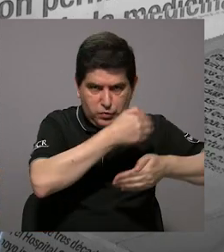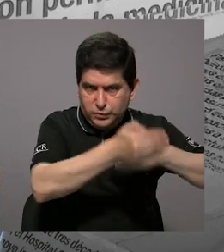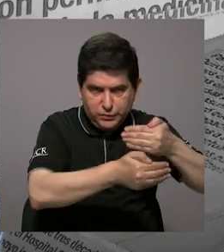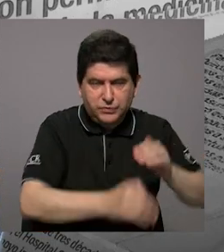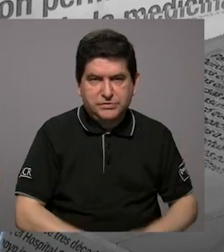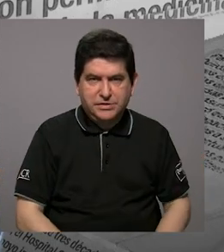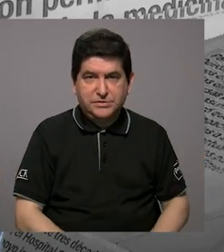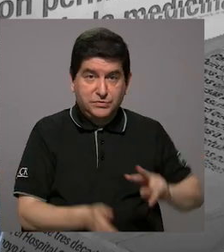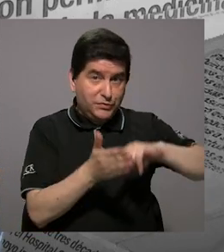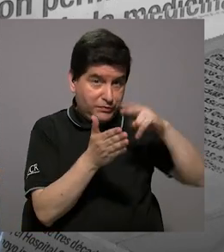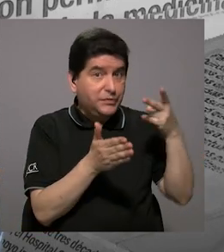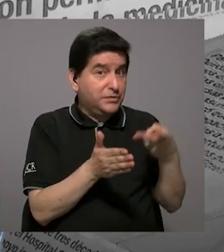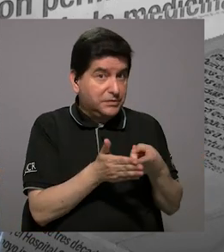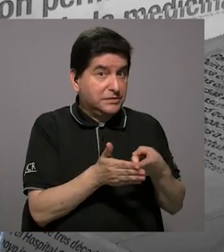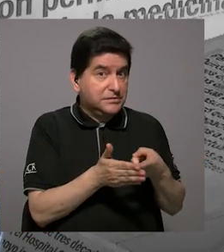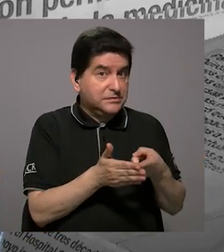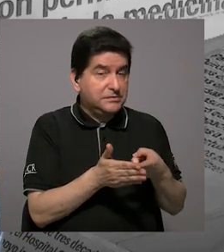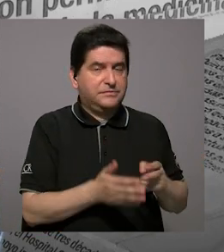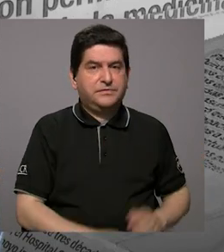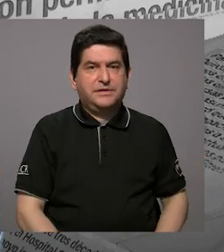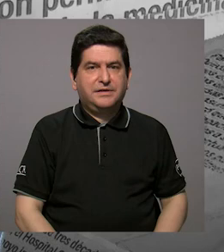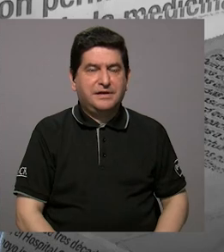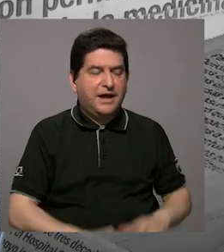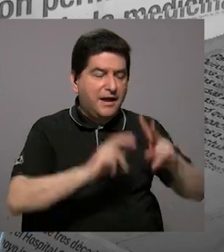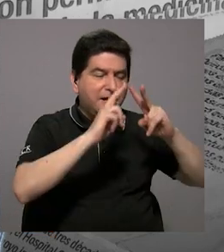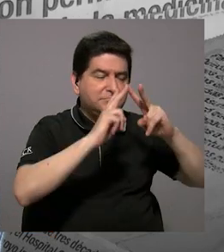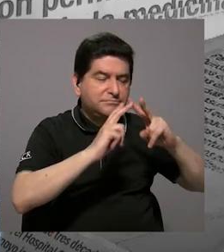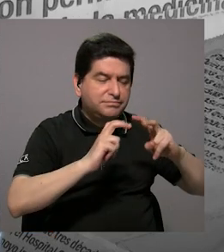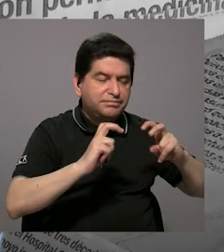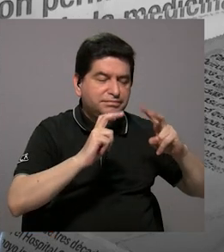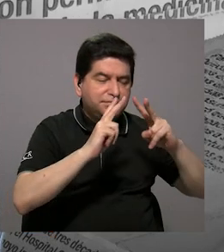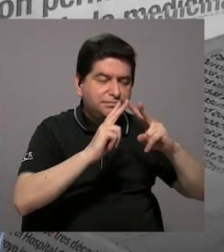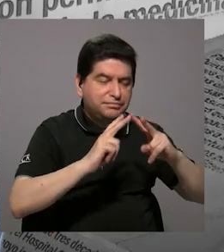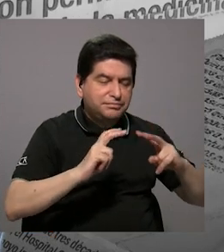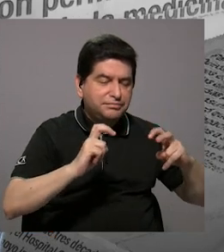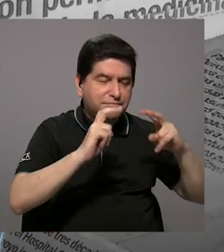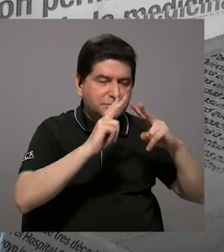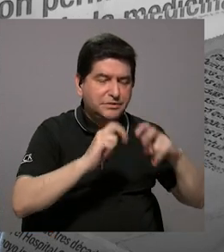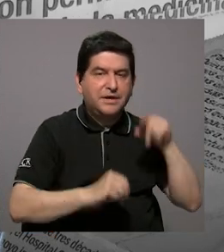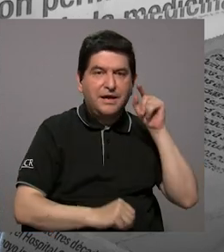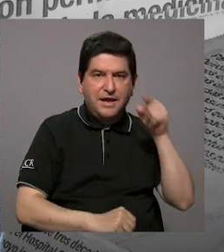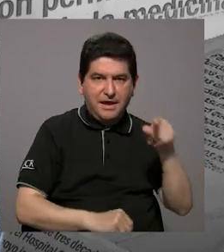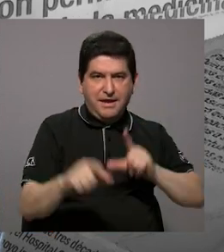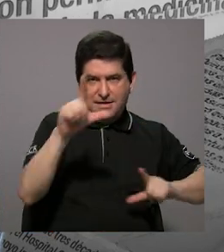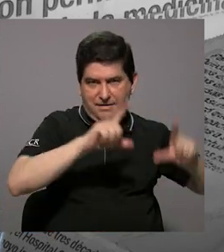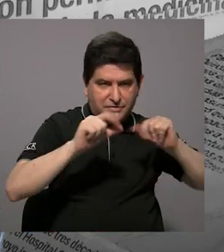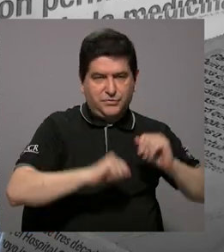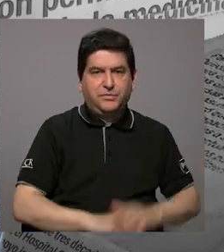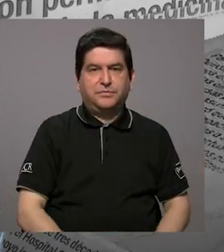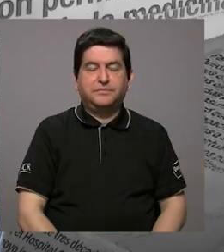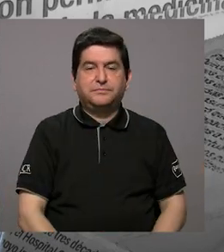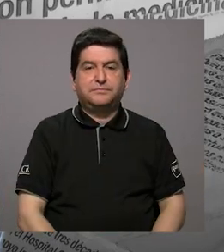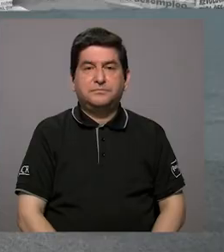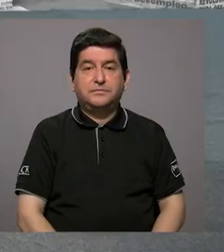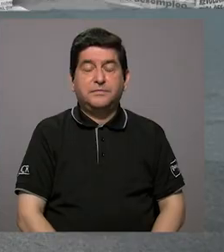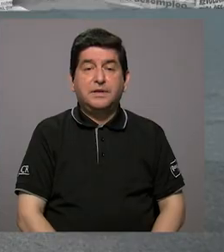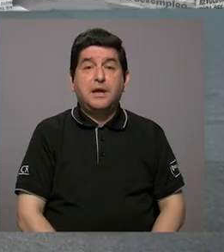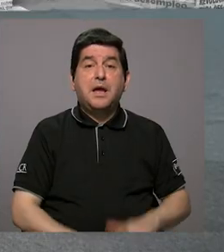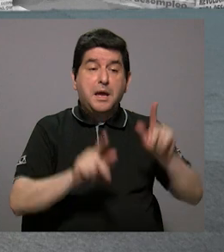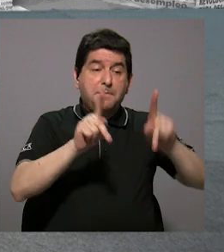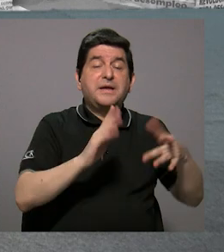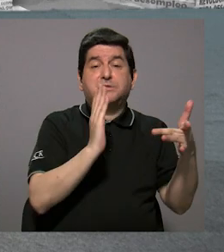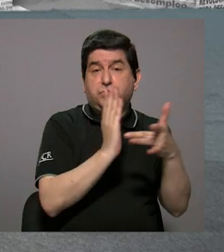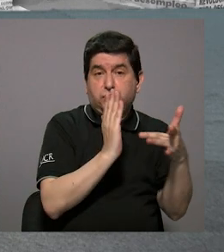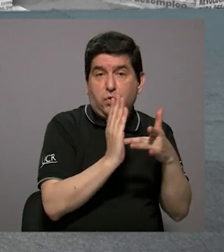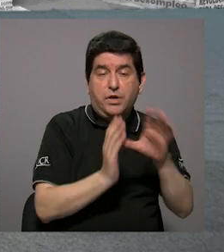el proceso de lo que son los análisis que se realizan en estos laboratorios. Algunos son